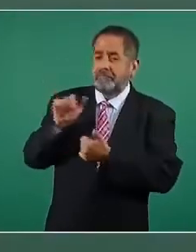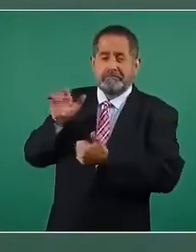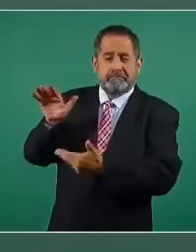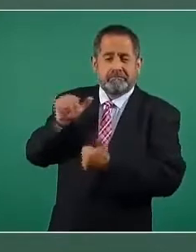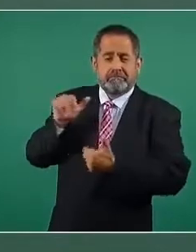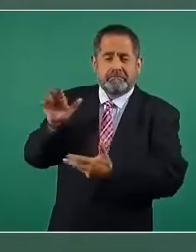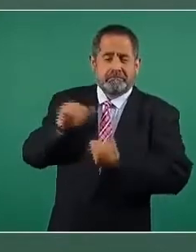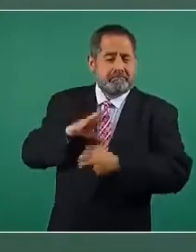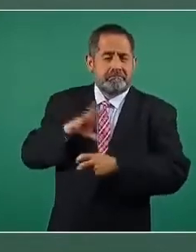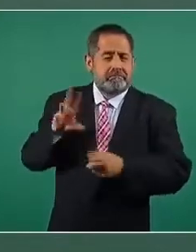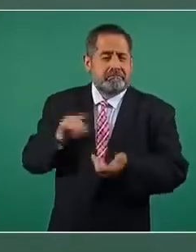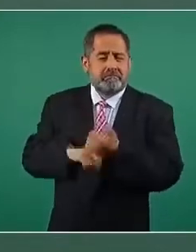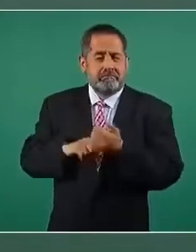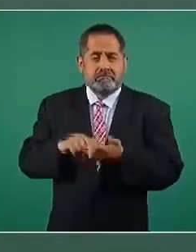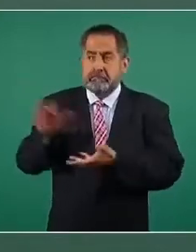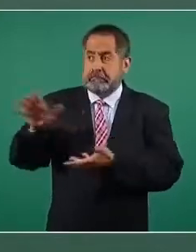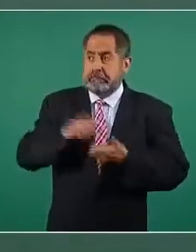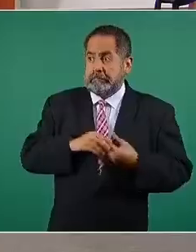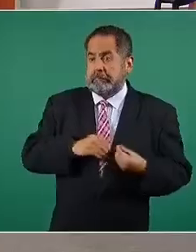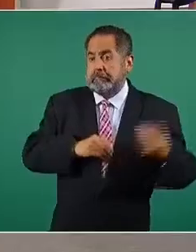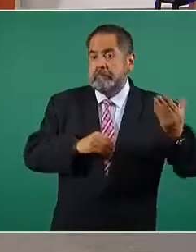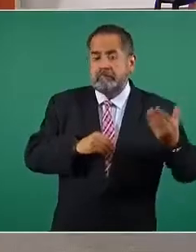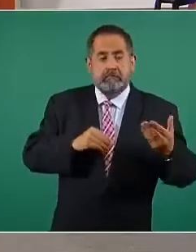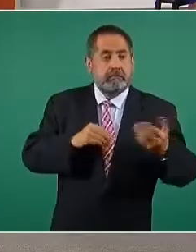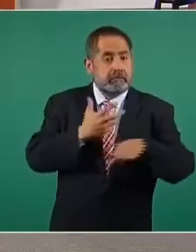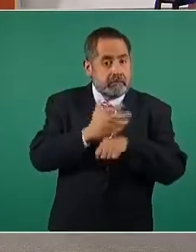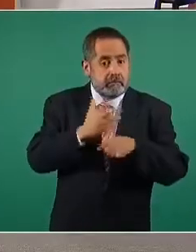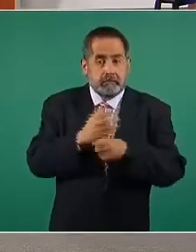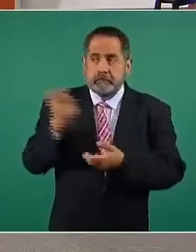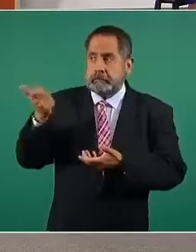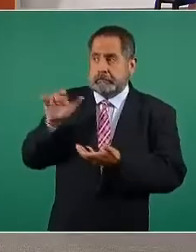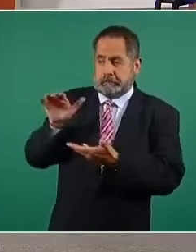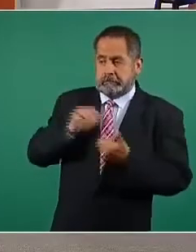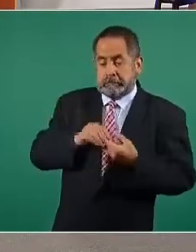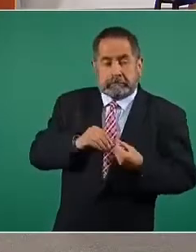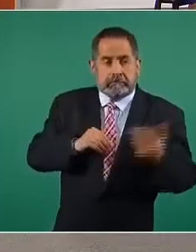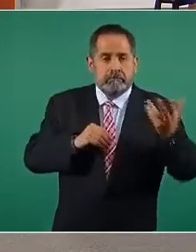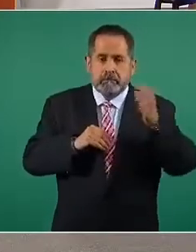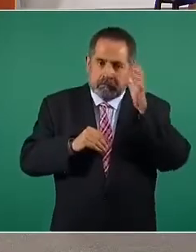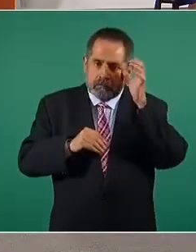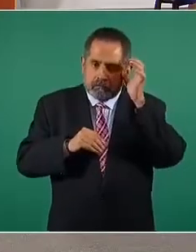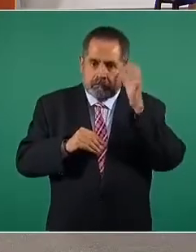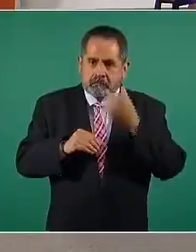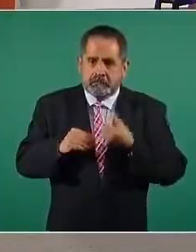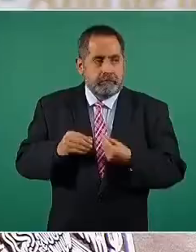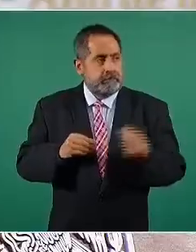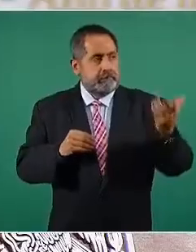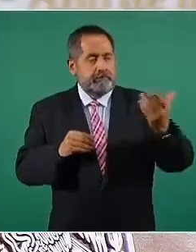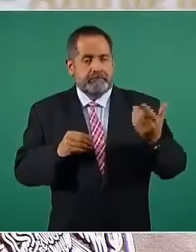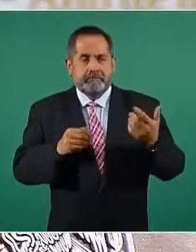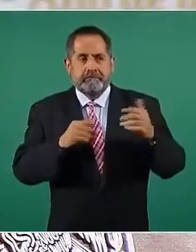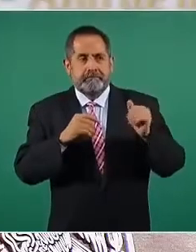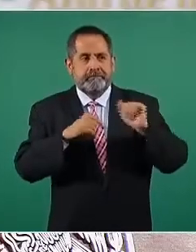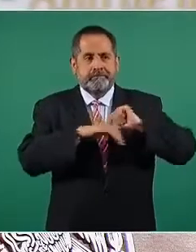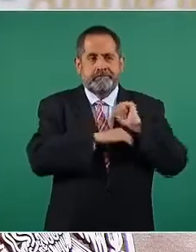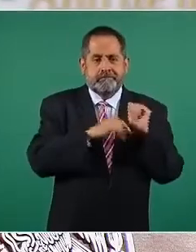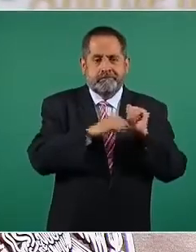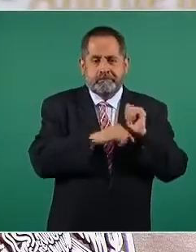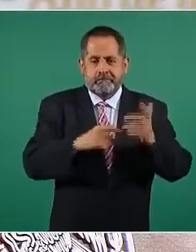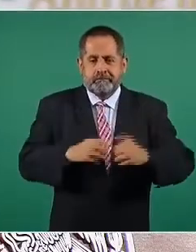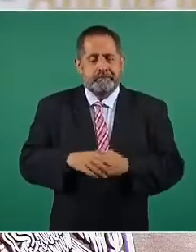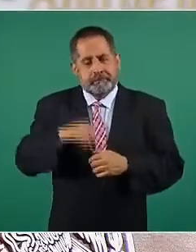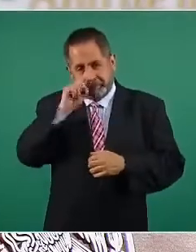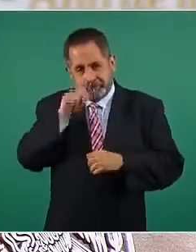recursos en este caso de Estados Unidos y China. Adelante, por favor. Hay también Space